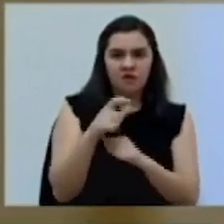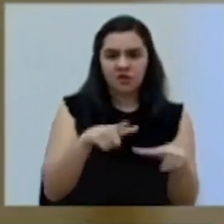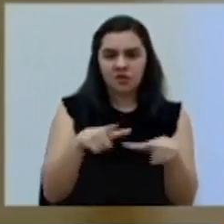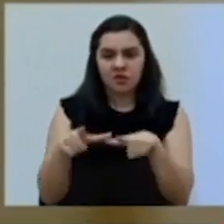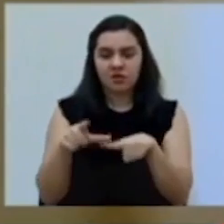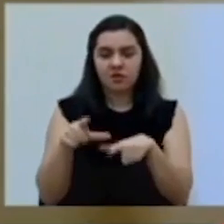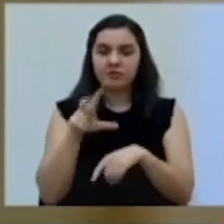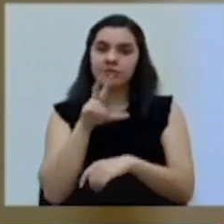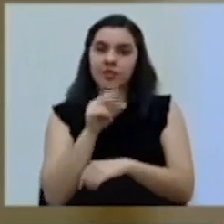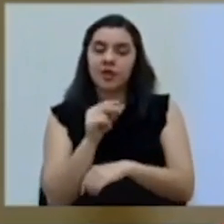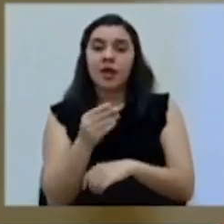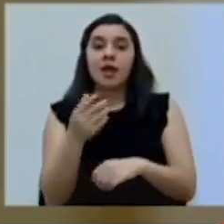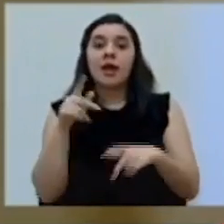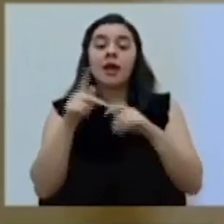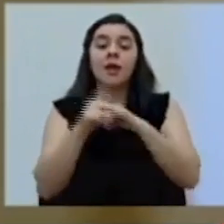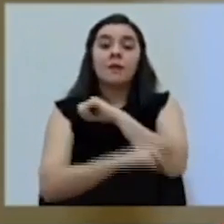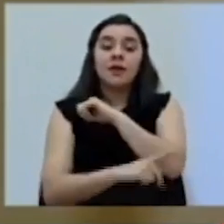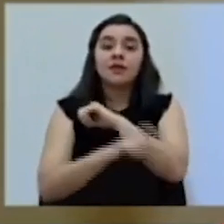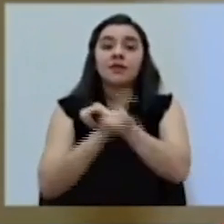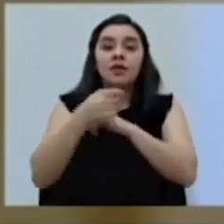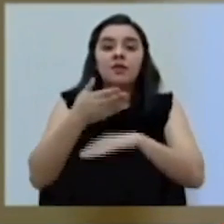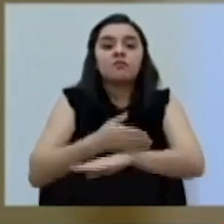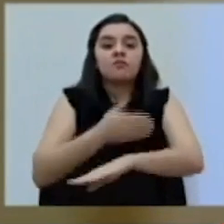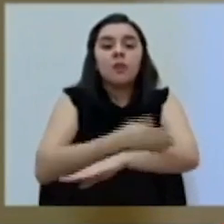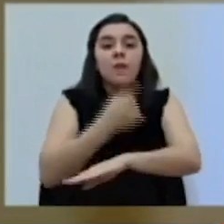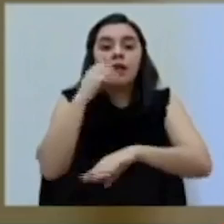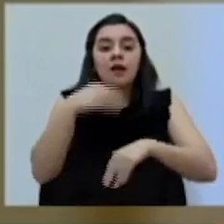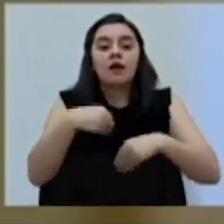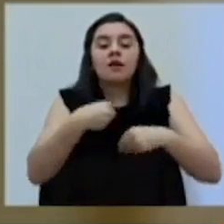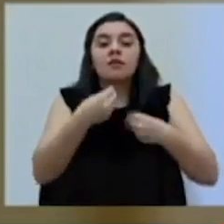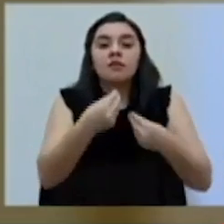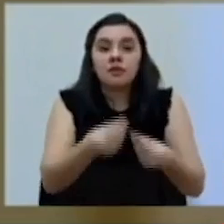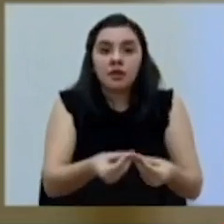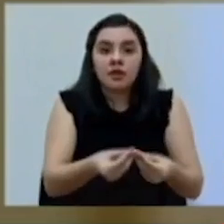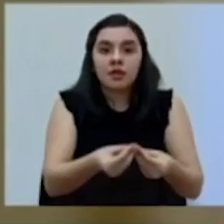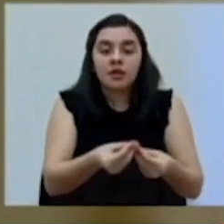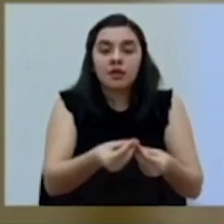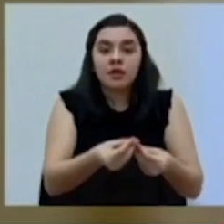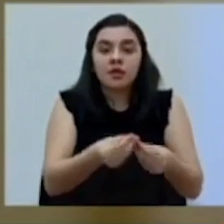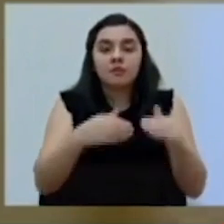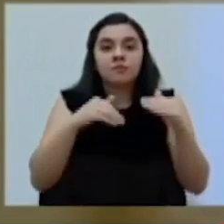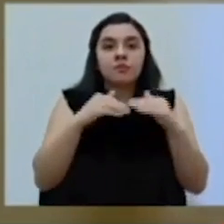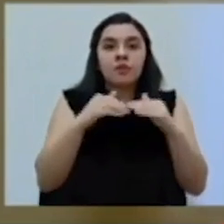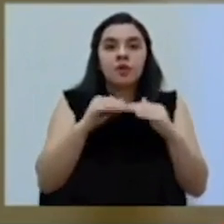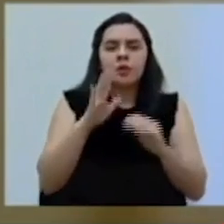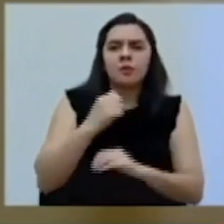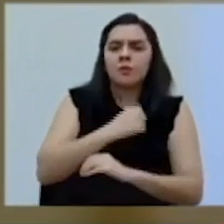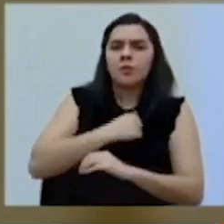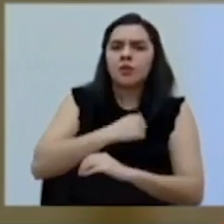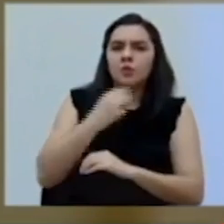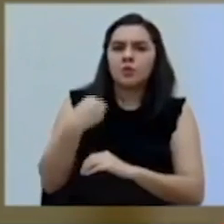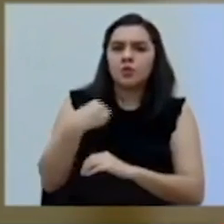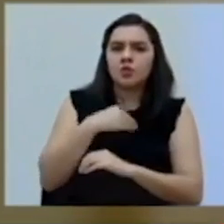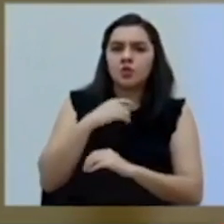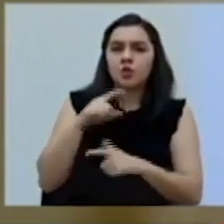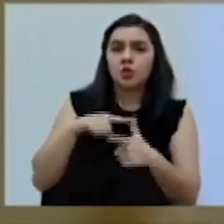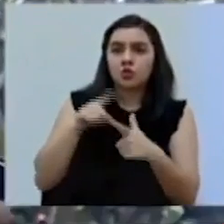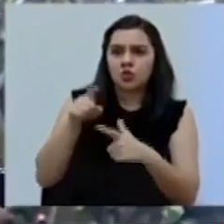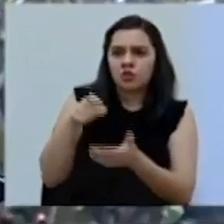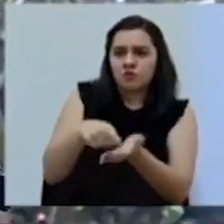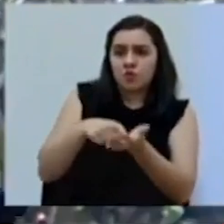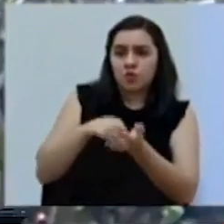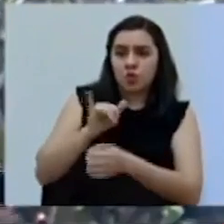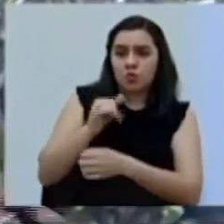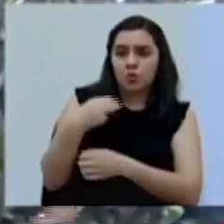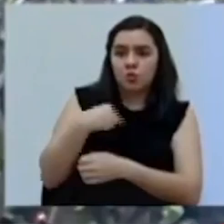una serie de situaciones para poder, como le digo, blindar al máximo ese uso, producción. Perdón, ministro, pero entonces usted sí reconoce como ministro de